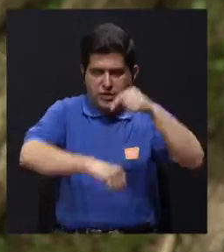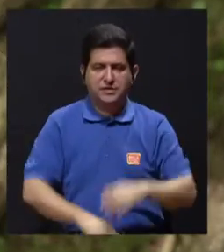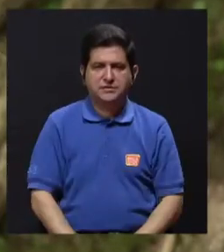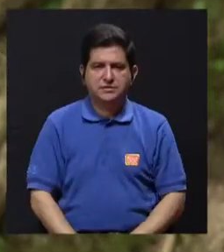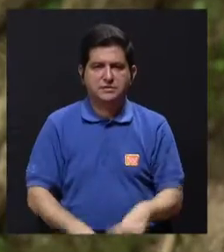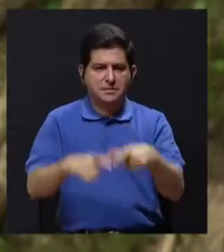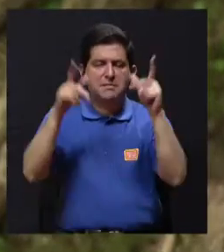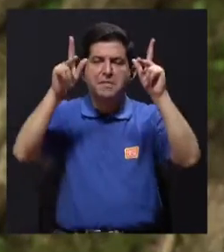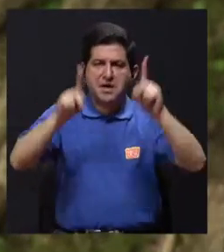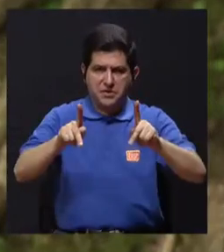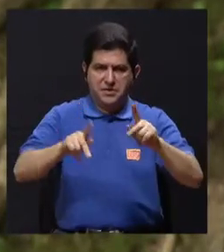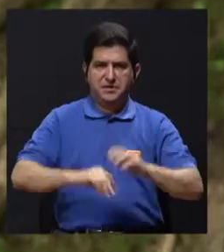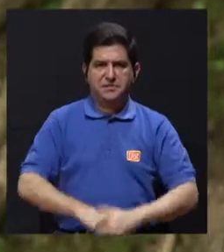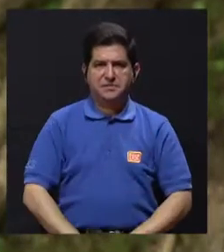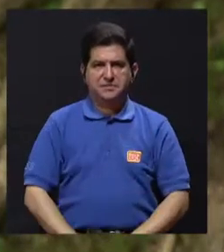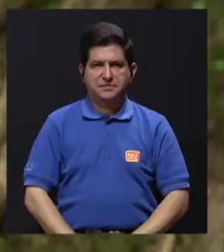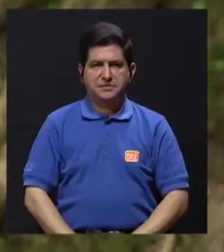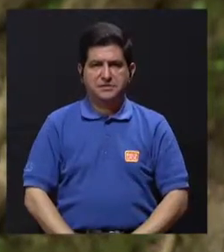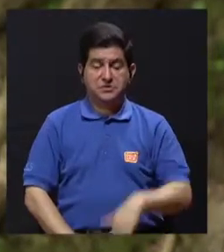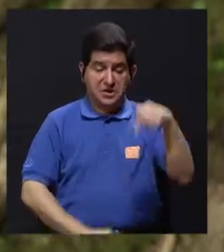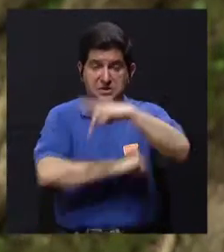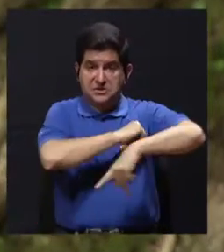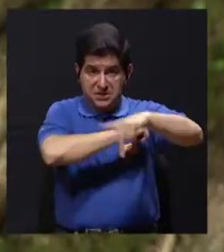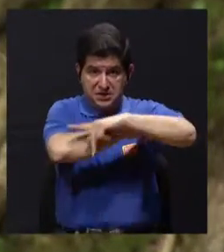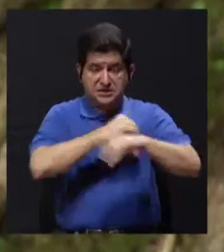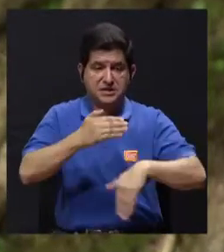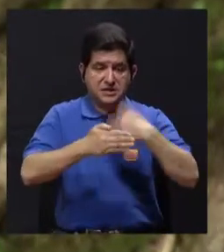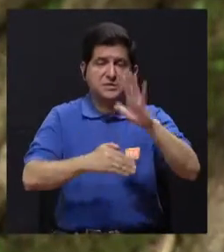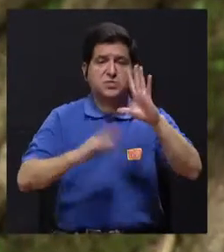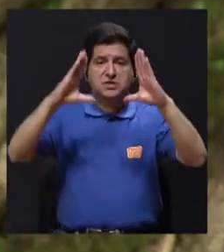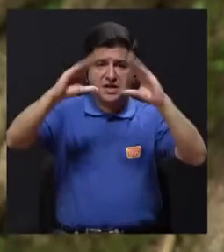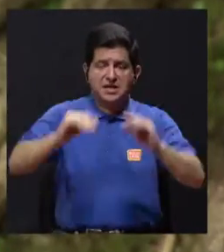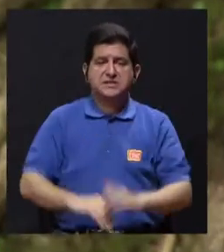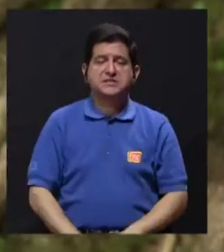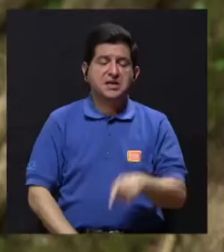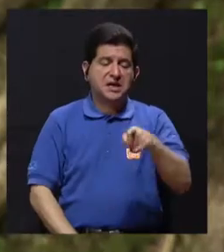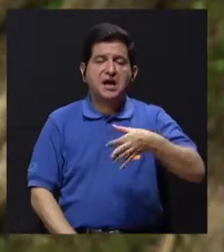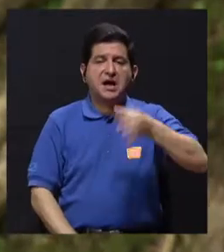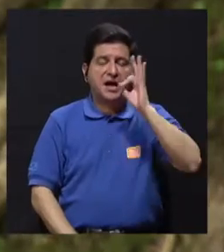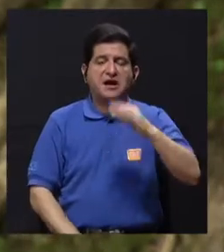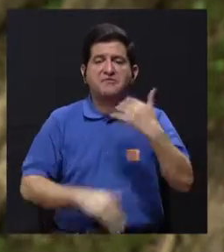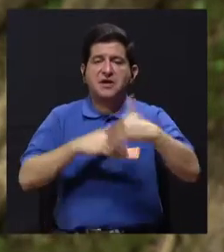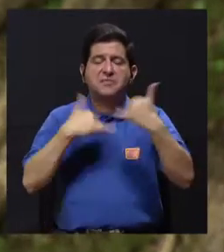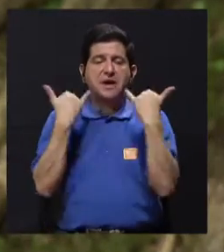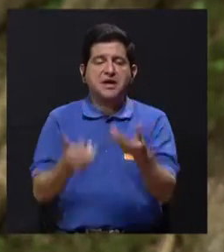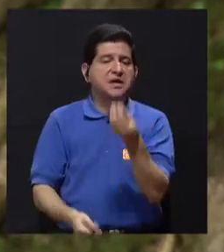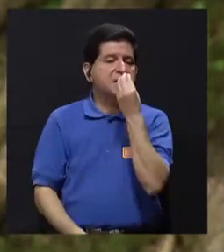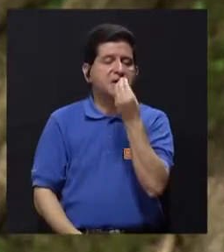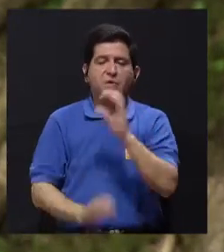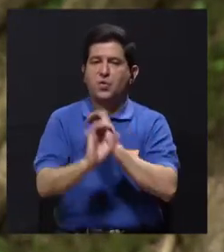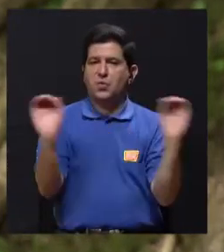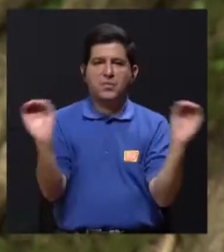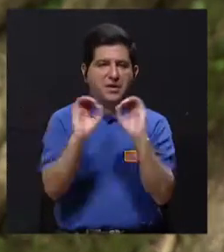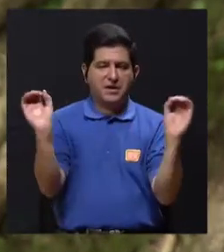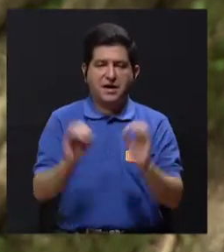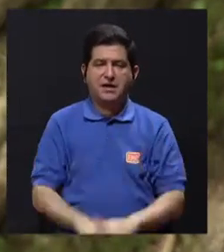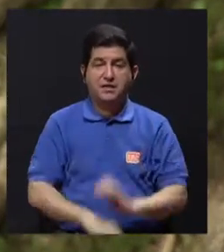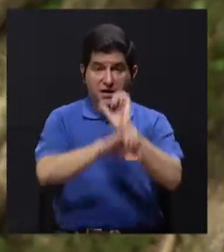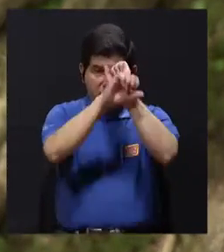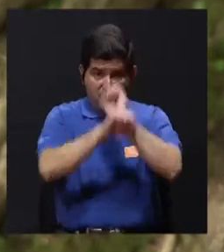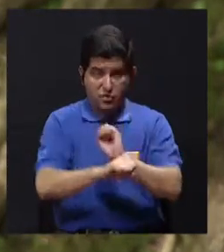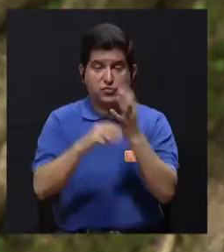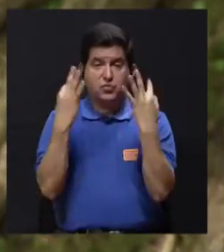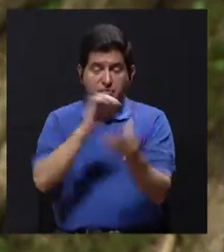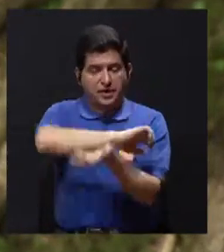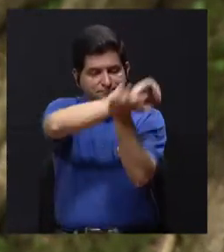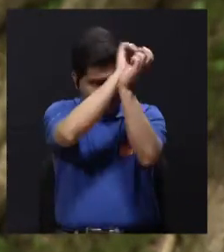horas. La mayoría de las personas de nuestro país después de las cinco de la tarde se toman un café con un pancito y ya no comen nada más y eso es